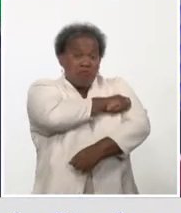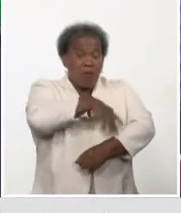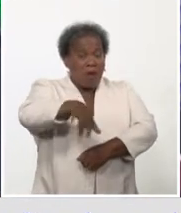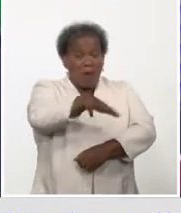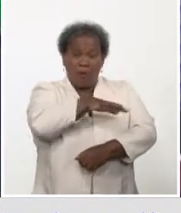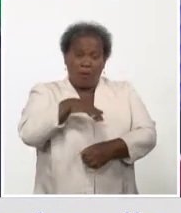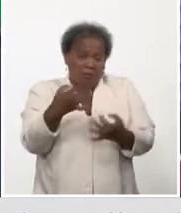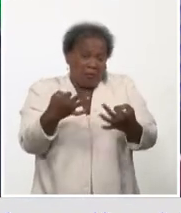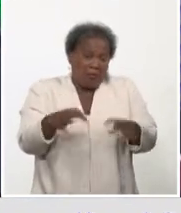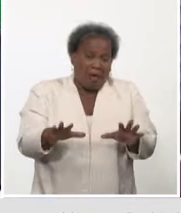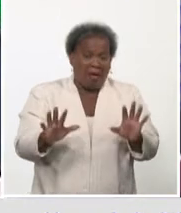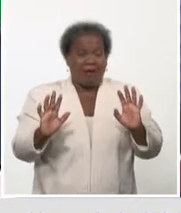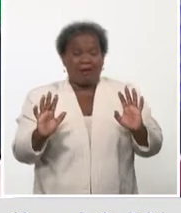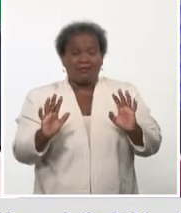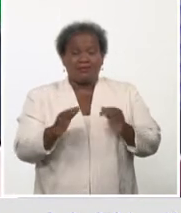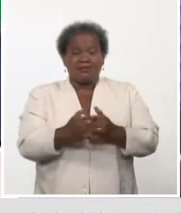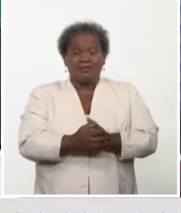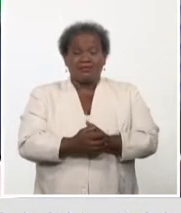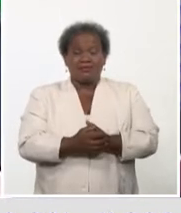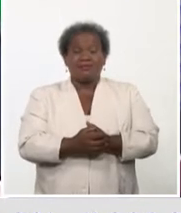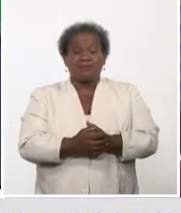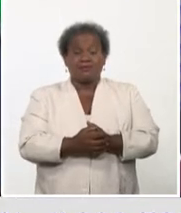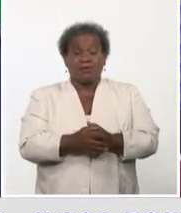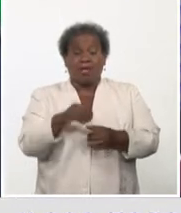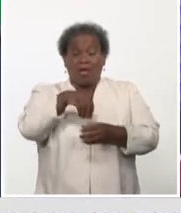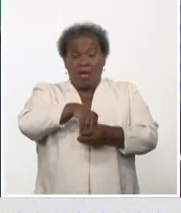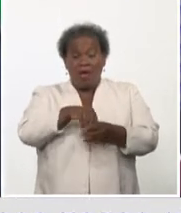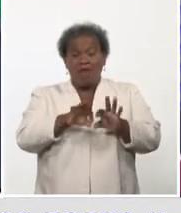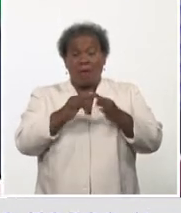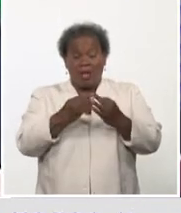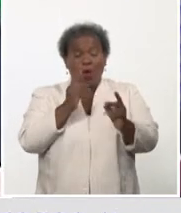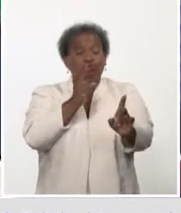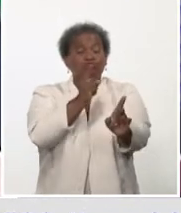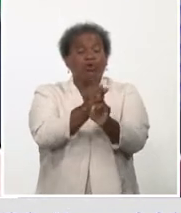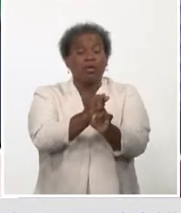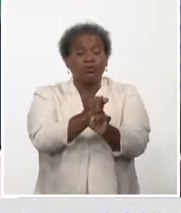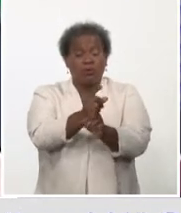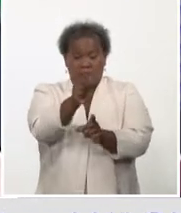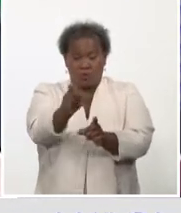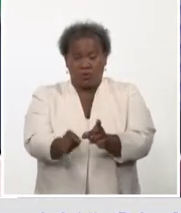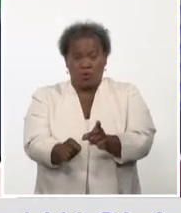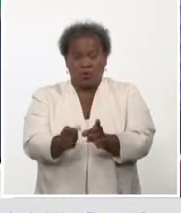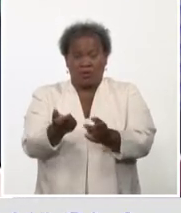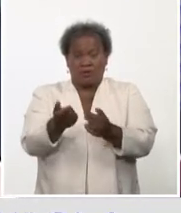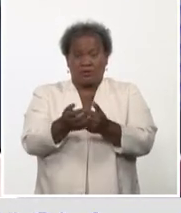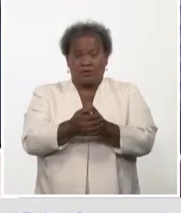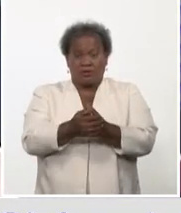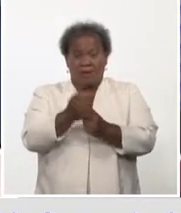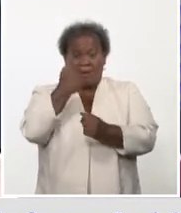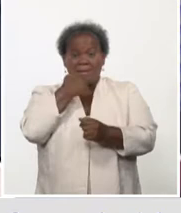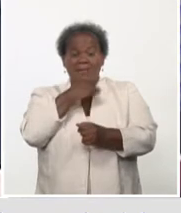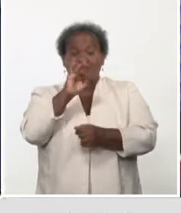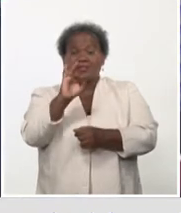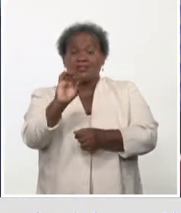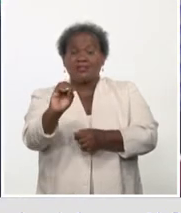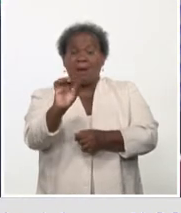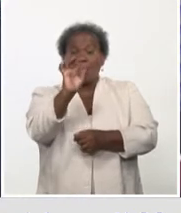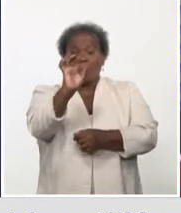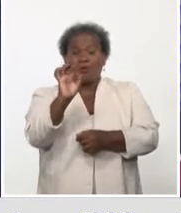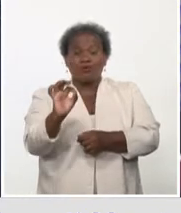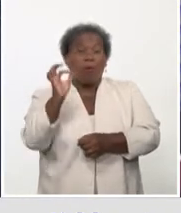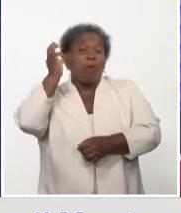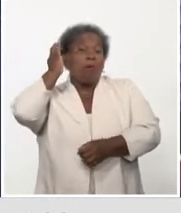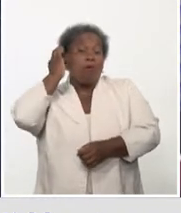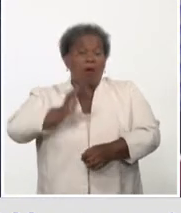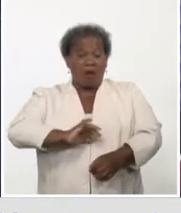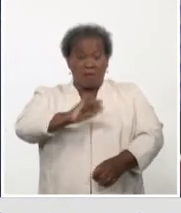no embarazada. El contacto de persona a persona, es decir, más del 70% de nuestras mujeres que han